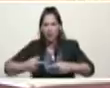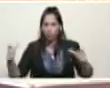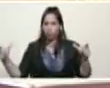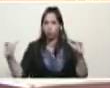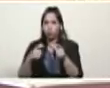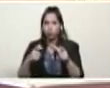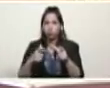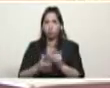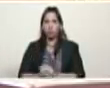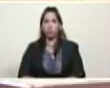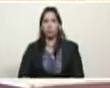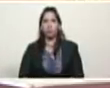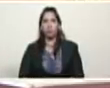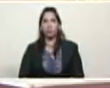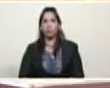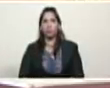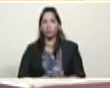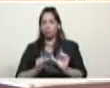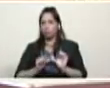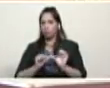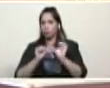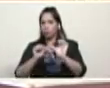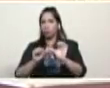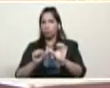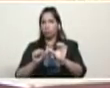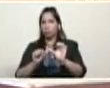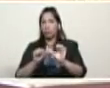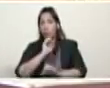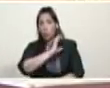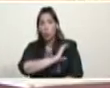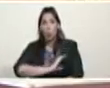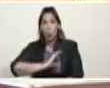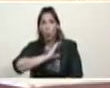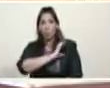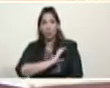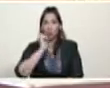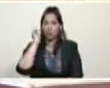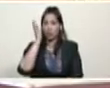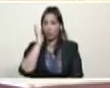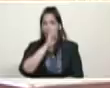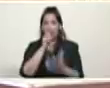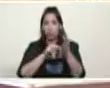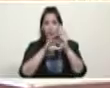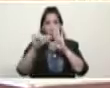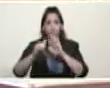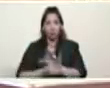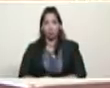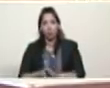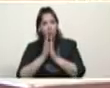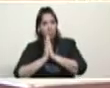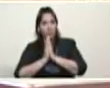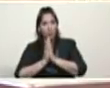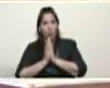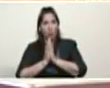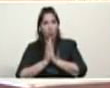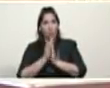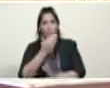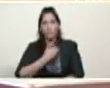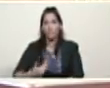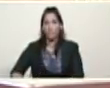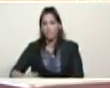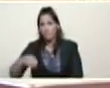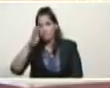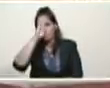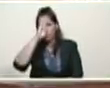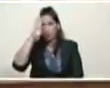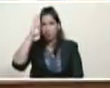manera consecuente, permanente. Esta Comisión, esta Asamblea Nacional Constituyente, ciudadano presidente, yo le pido